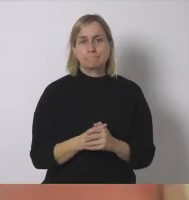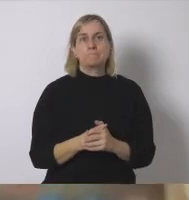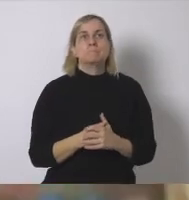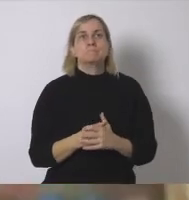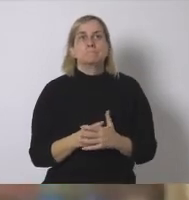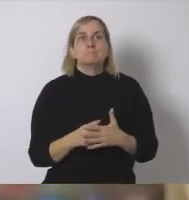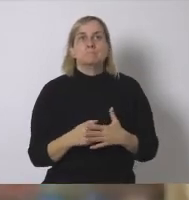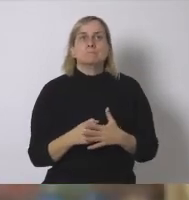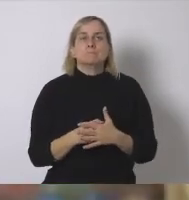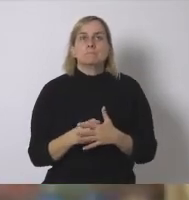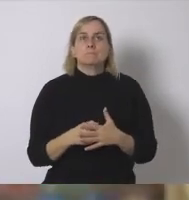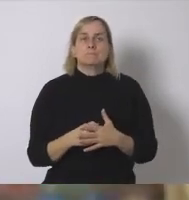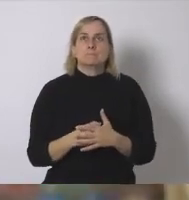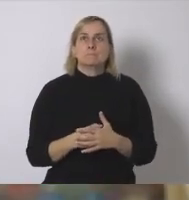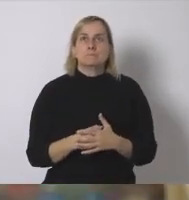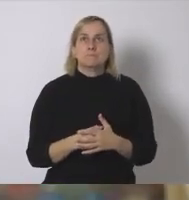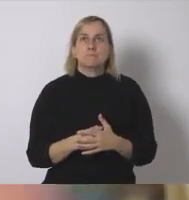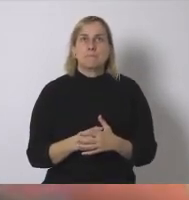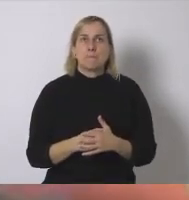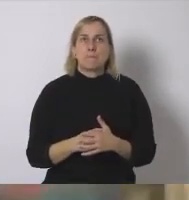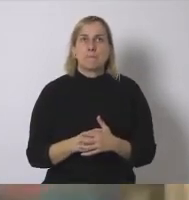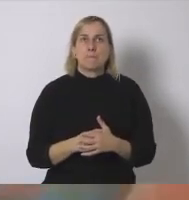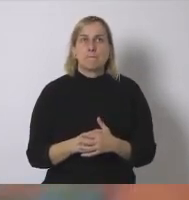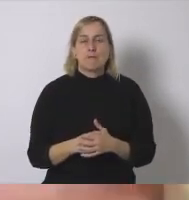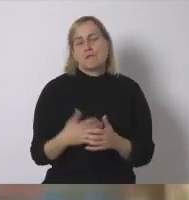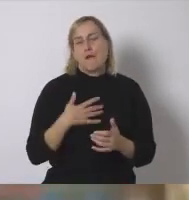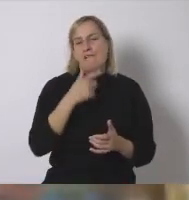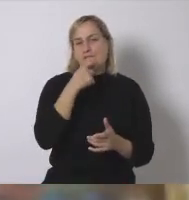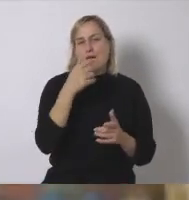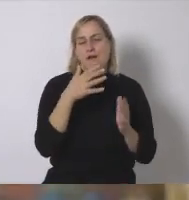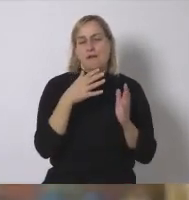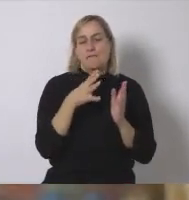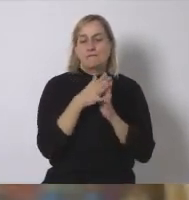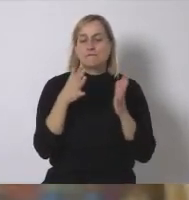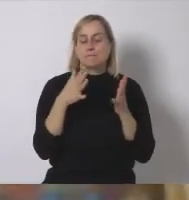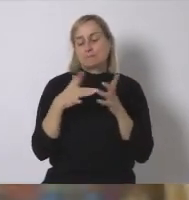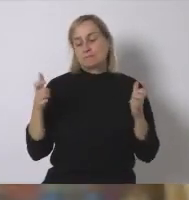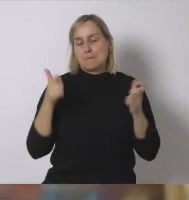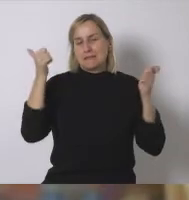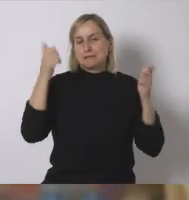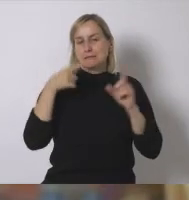deliberadamente provocativamente romántico y no tanto